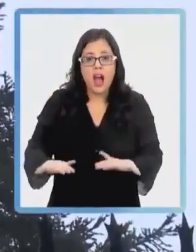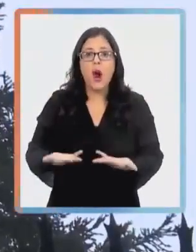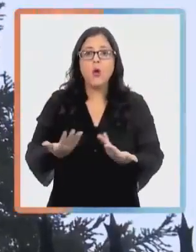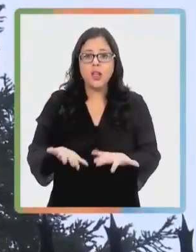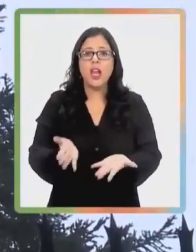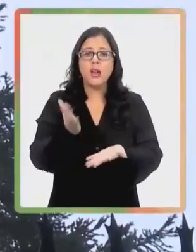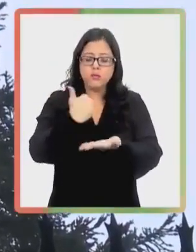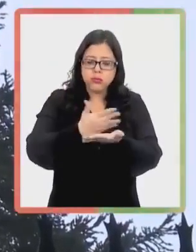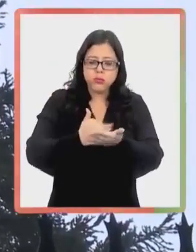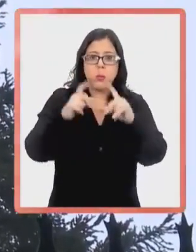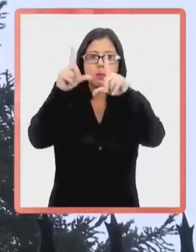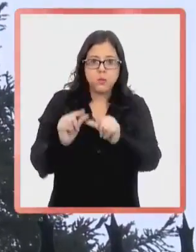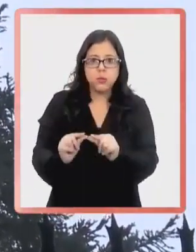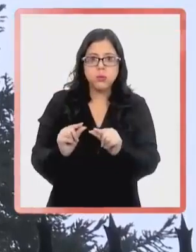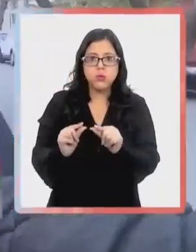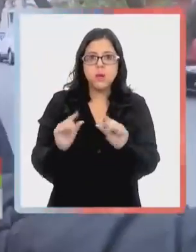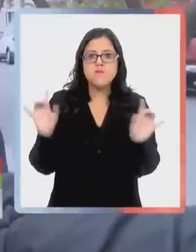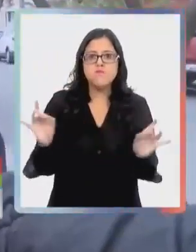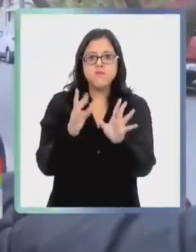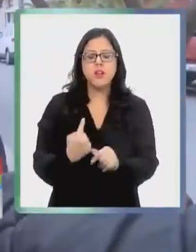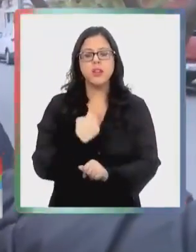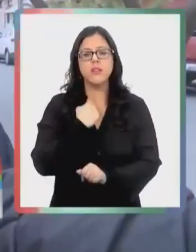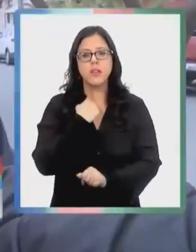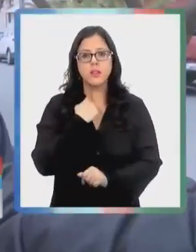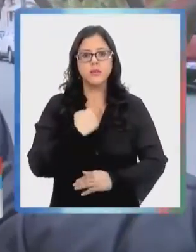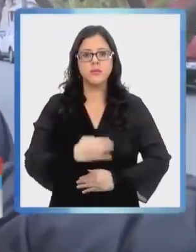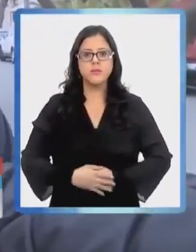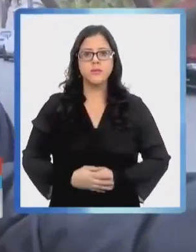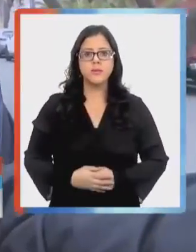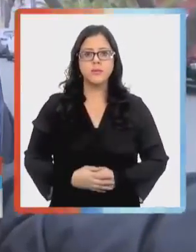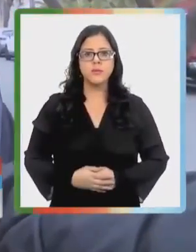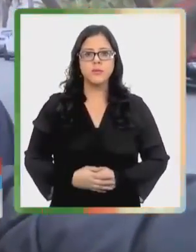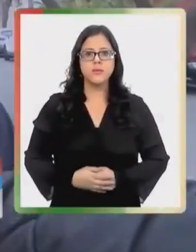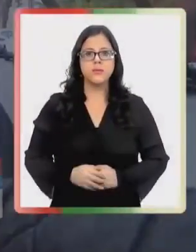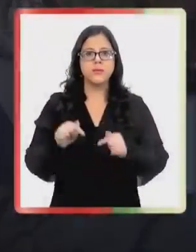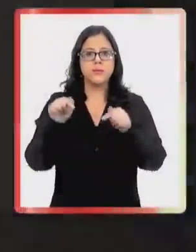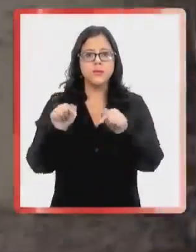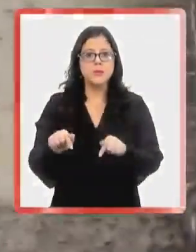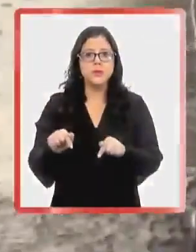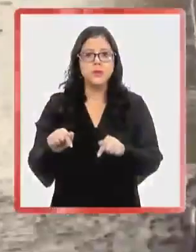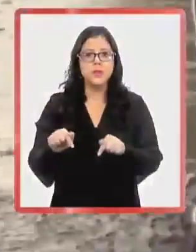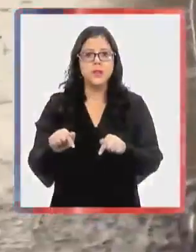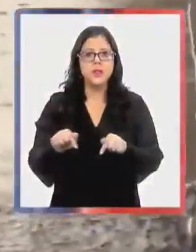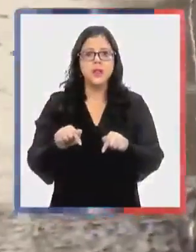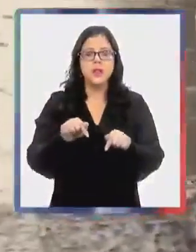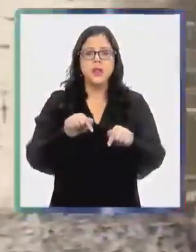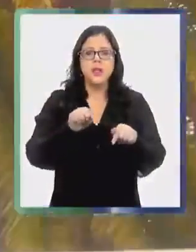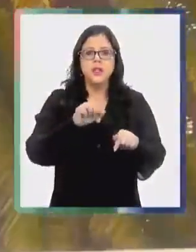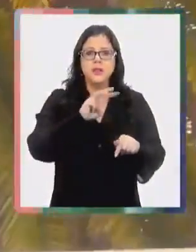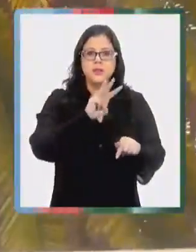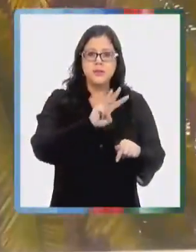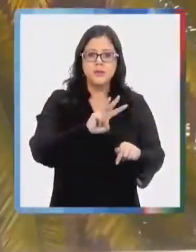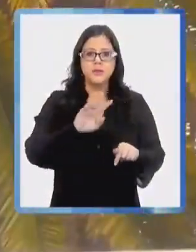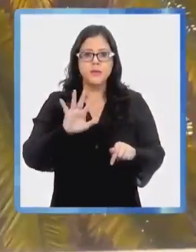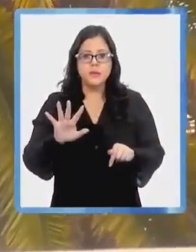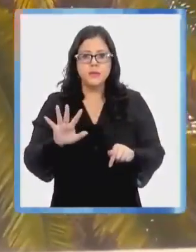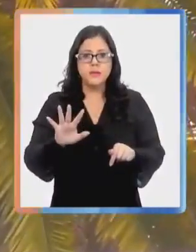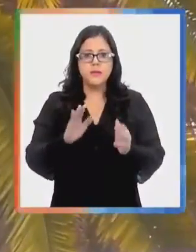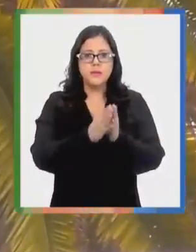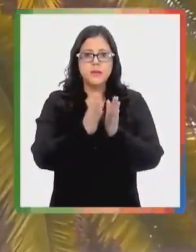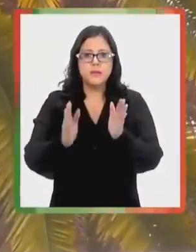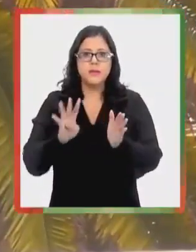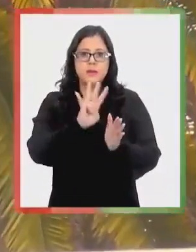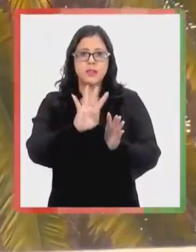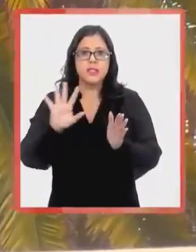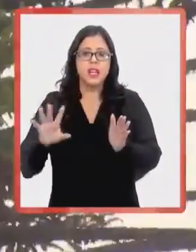mitigar los daños que éste pueda causar. Precipciones en los valles que dan a fruto entre los 35 a 45 milímetros